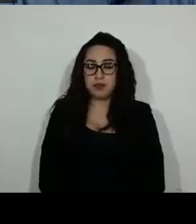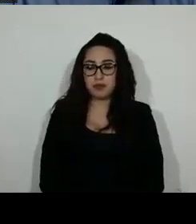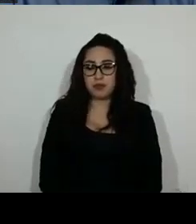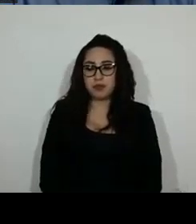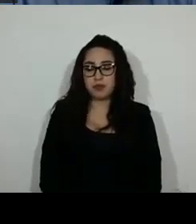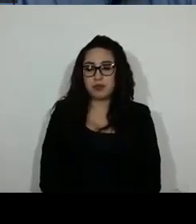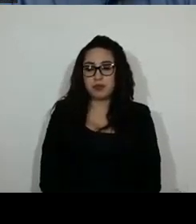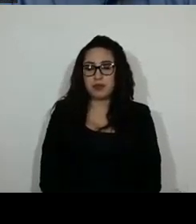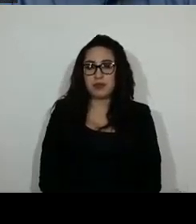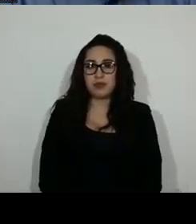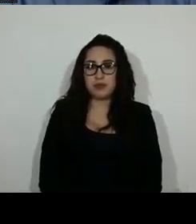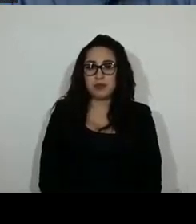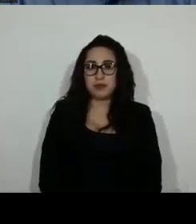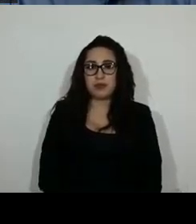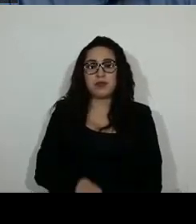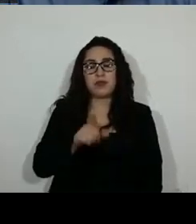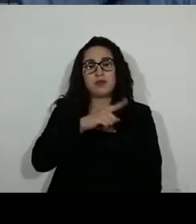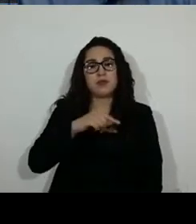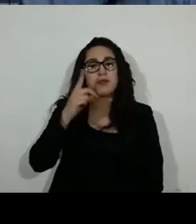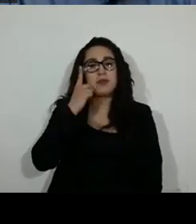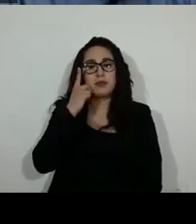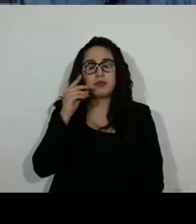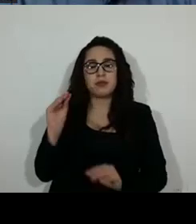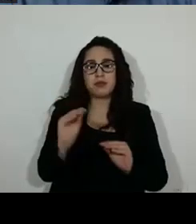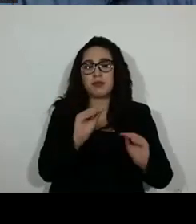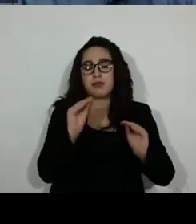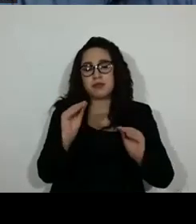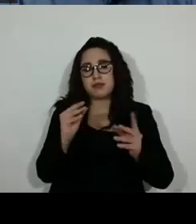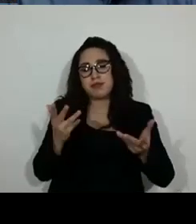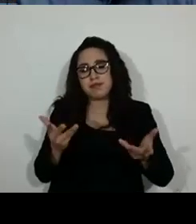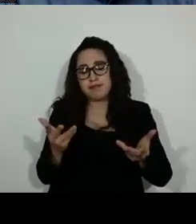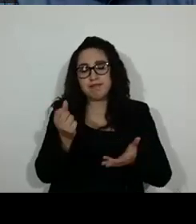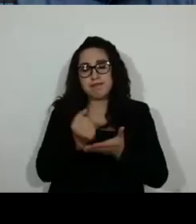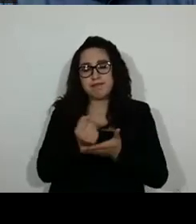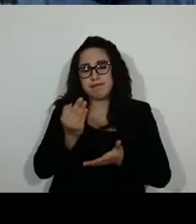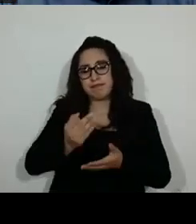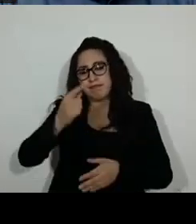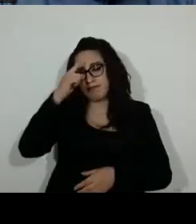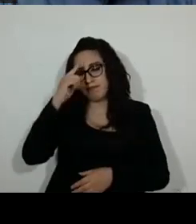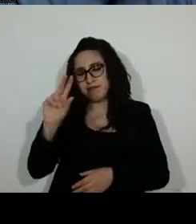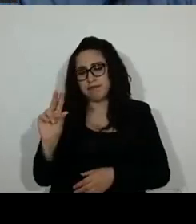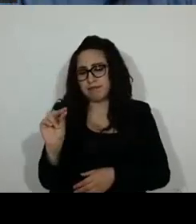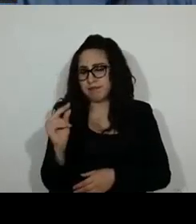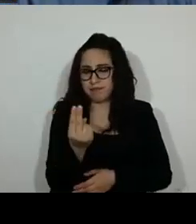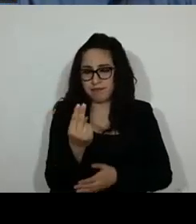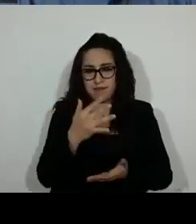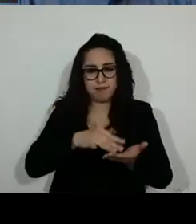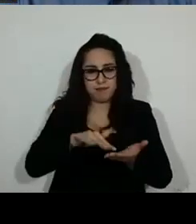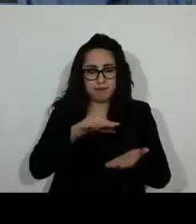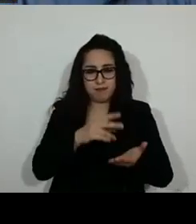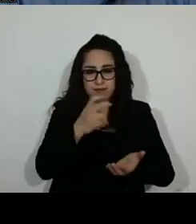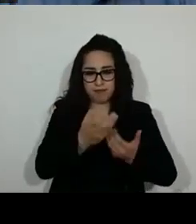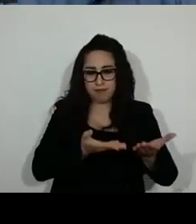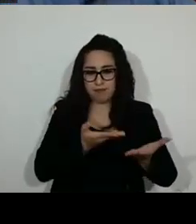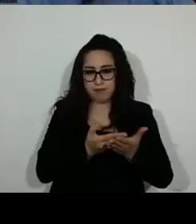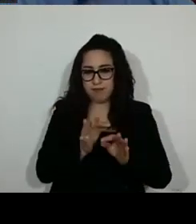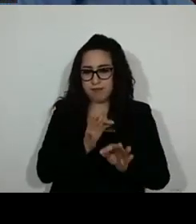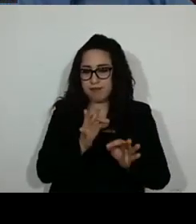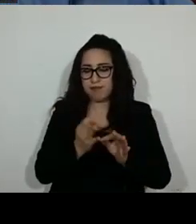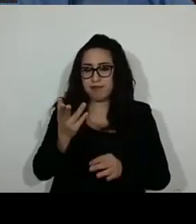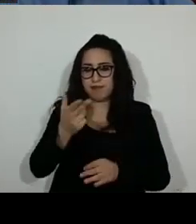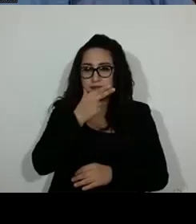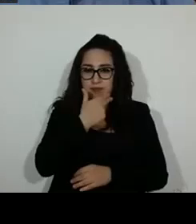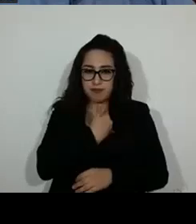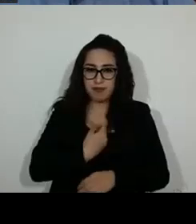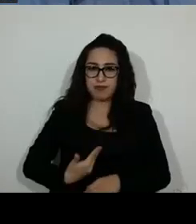No existen votos en contra, diputado presidente. En consecuencia, se dispensa la lectura del dictamen. Cumplía su instrucción,